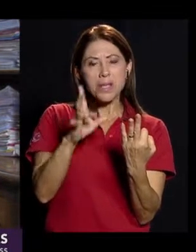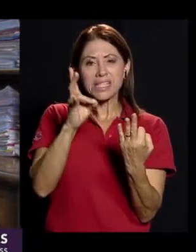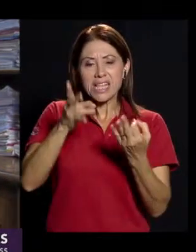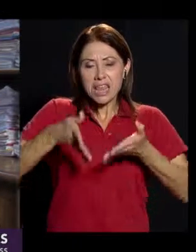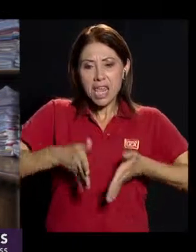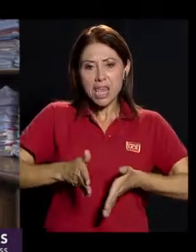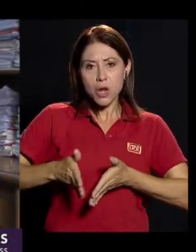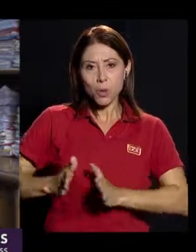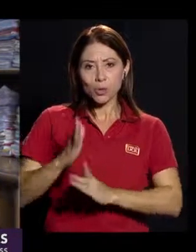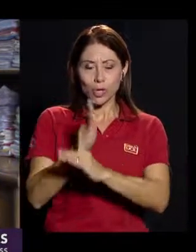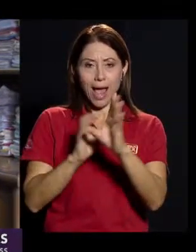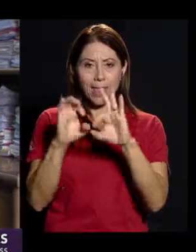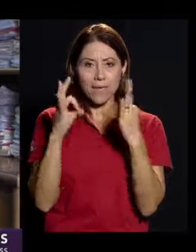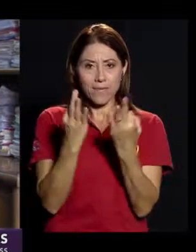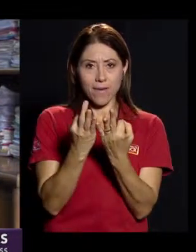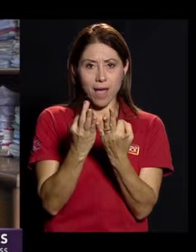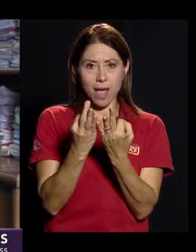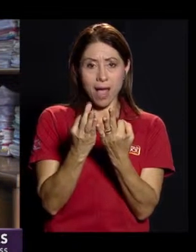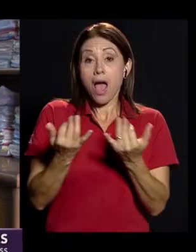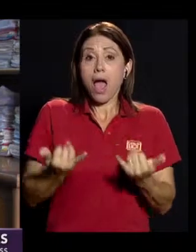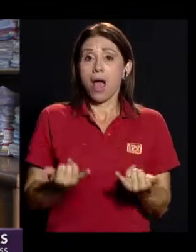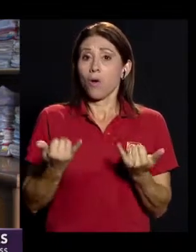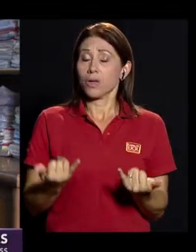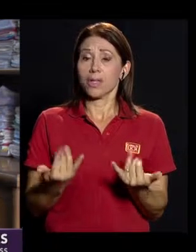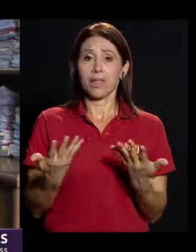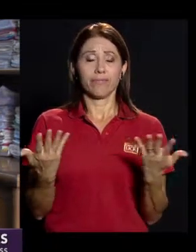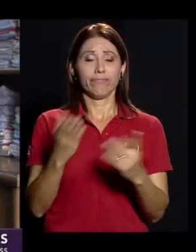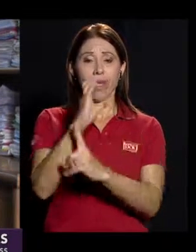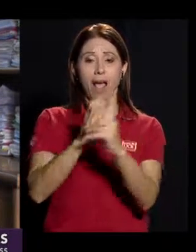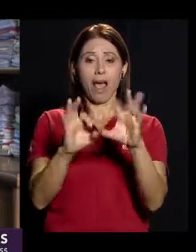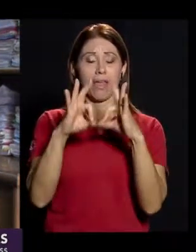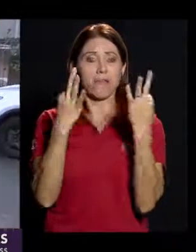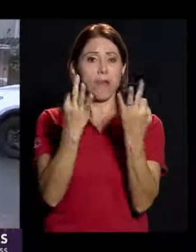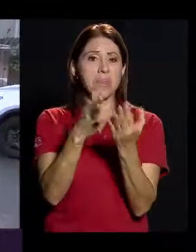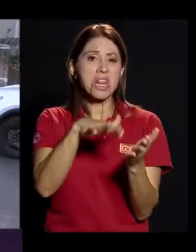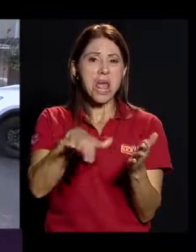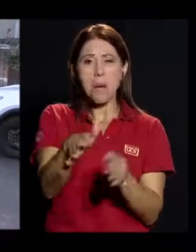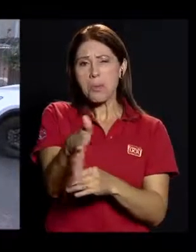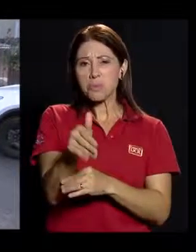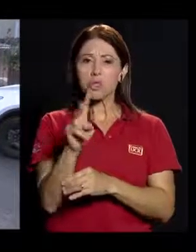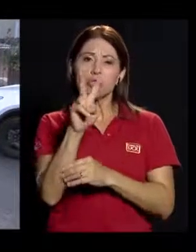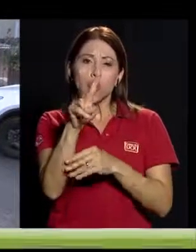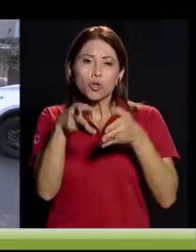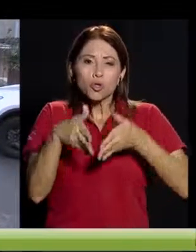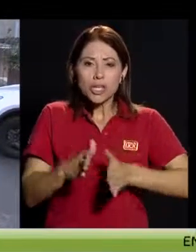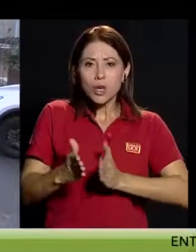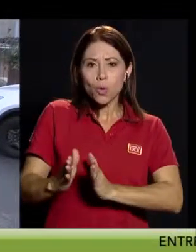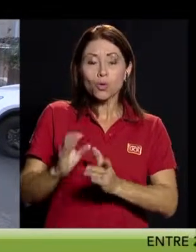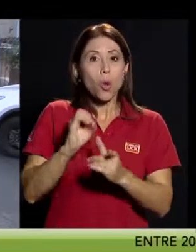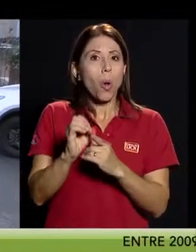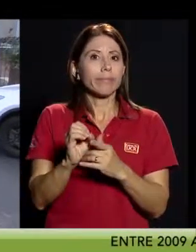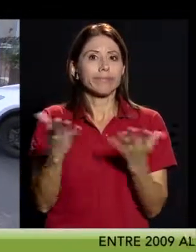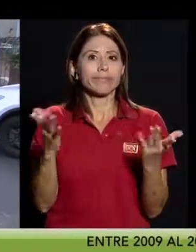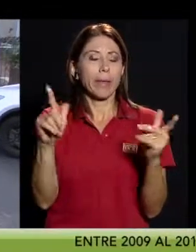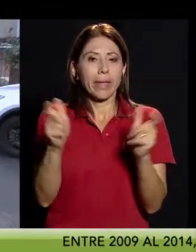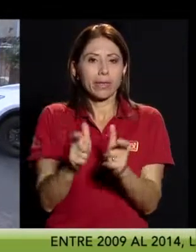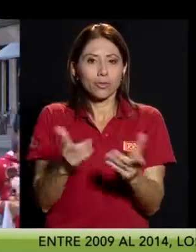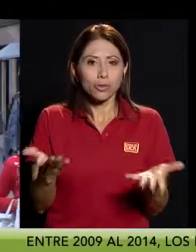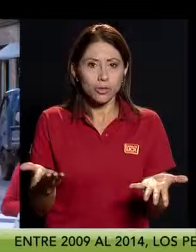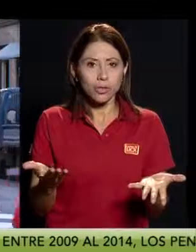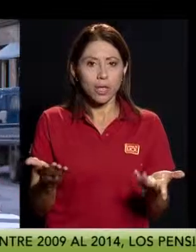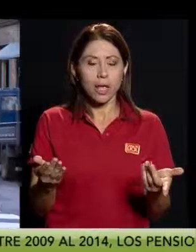por familia. Ahorita eso básicamente estamos hablando de un promedio de dos o incluso menos hijos,